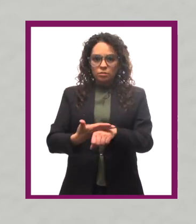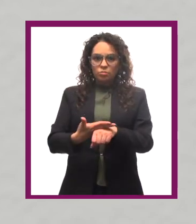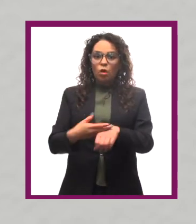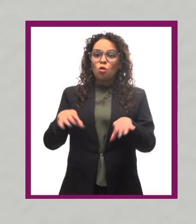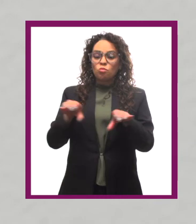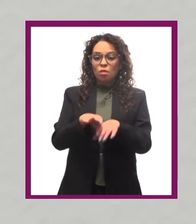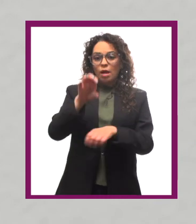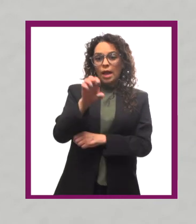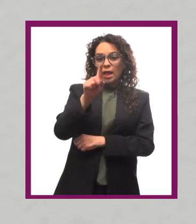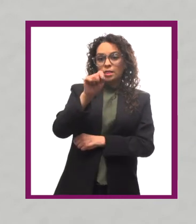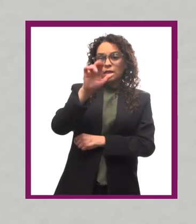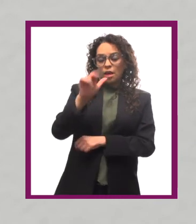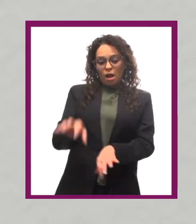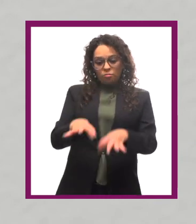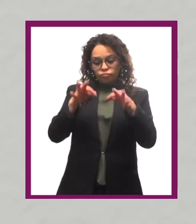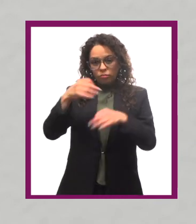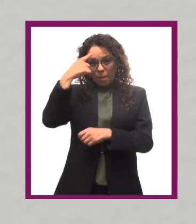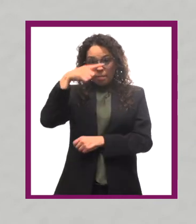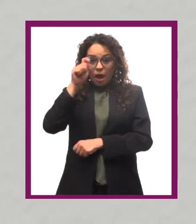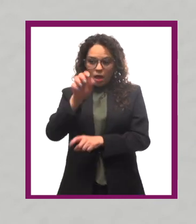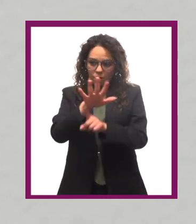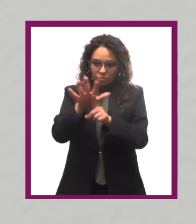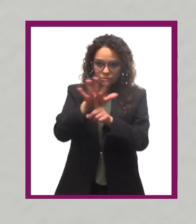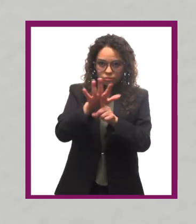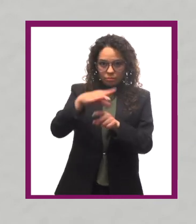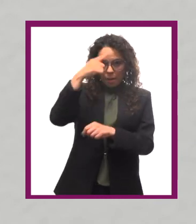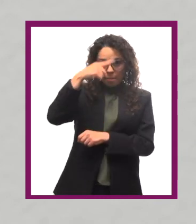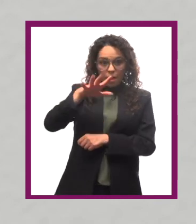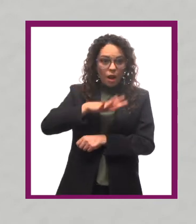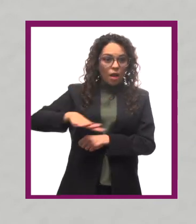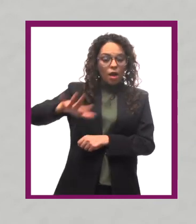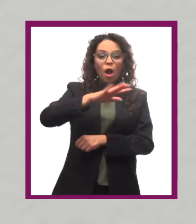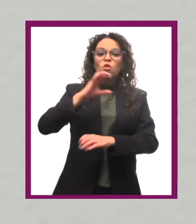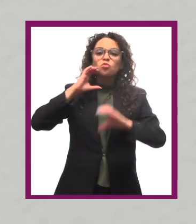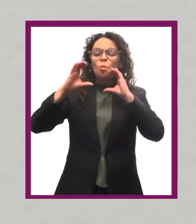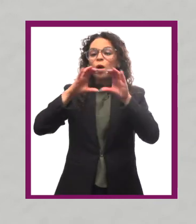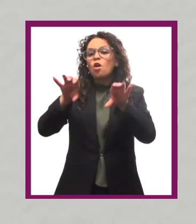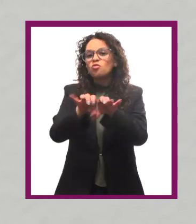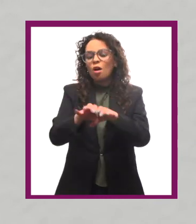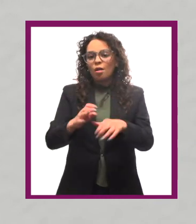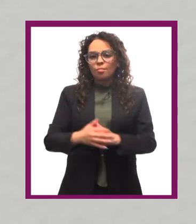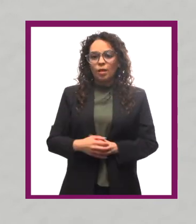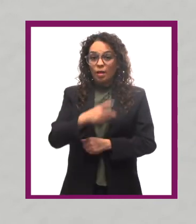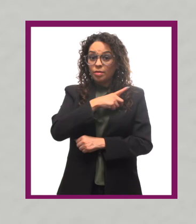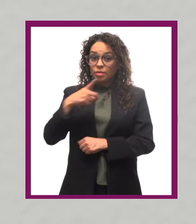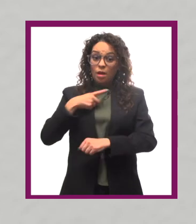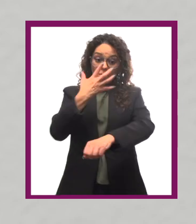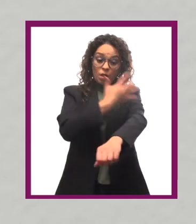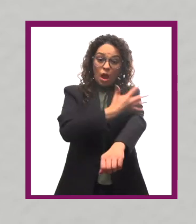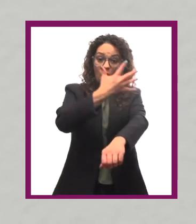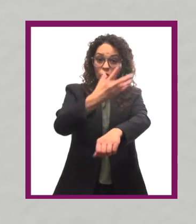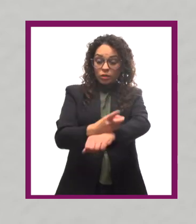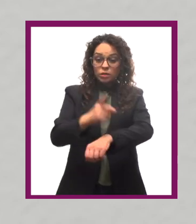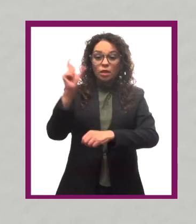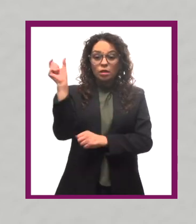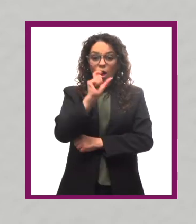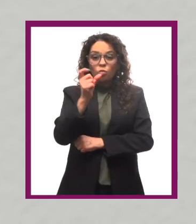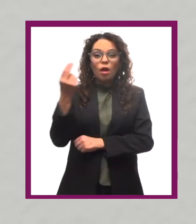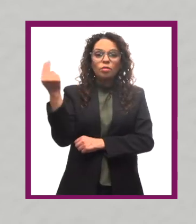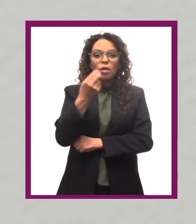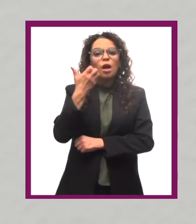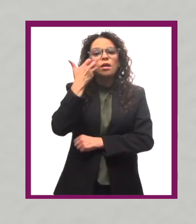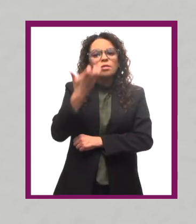responsabilidad y una postura ética frente a la persuasión y percepción en la comunicación. Tratemos de ser honestos cuando